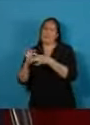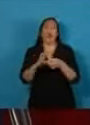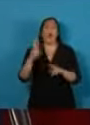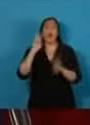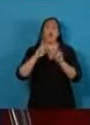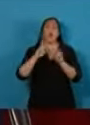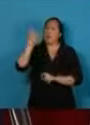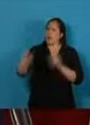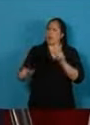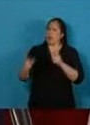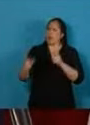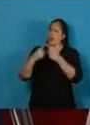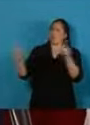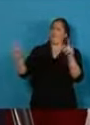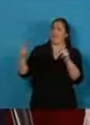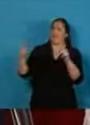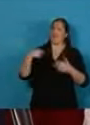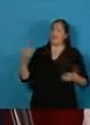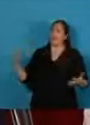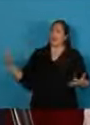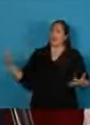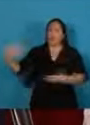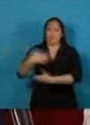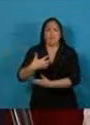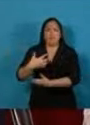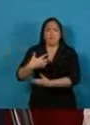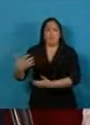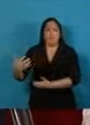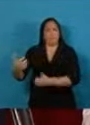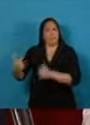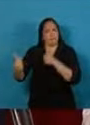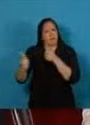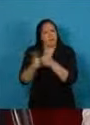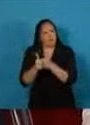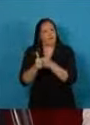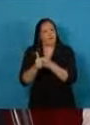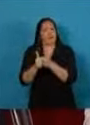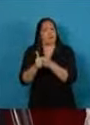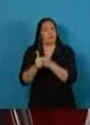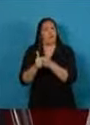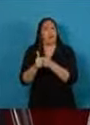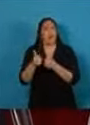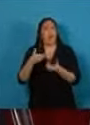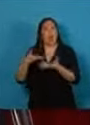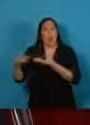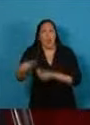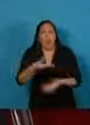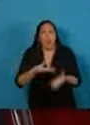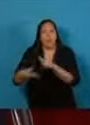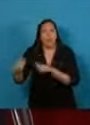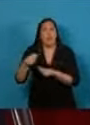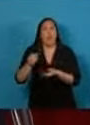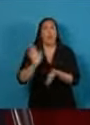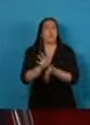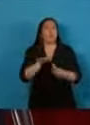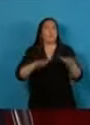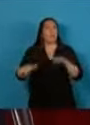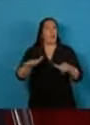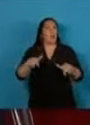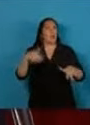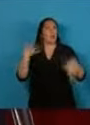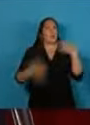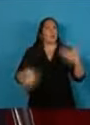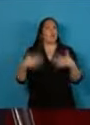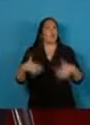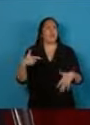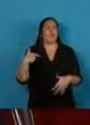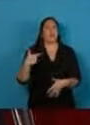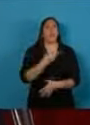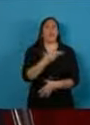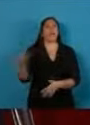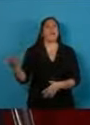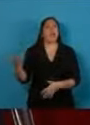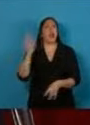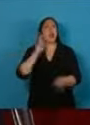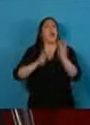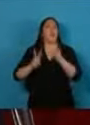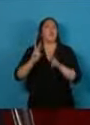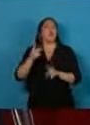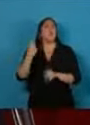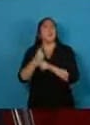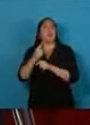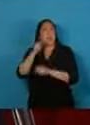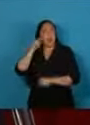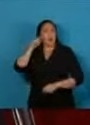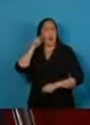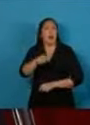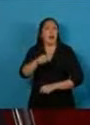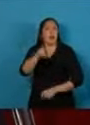diferente. Solidario porque en esa emergencia social es tiempo de comenzar por los últimos para